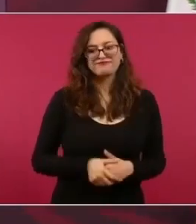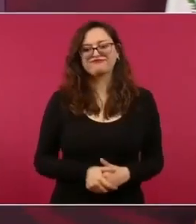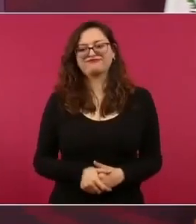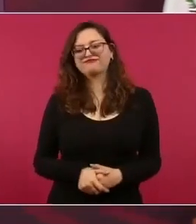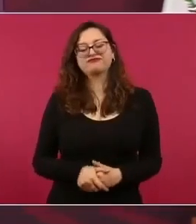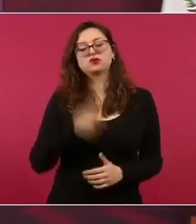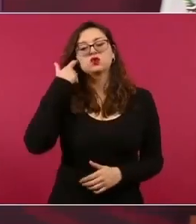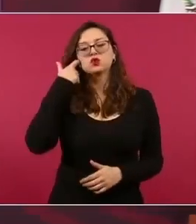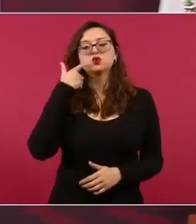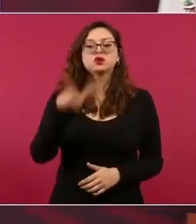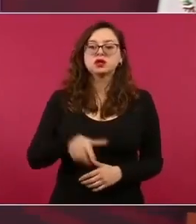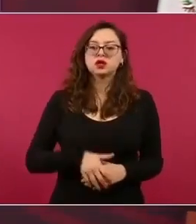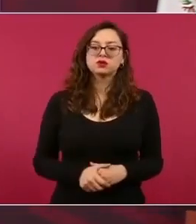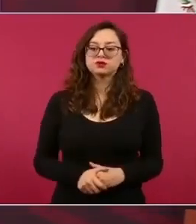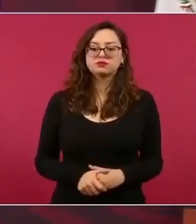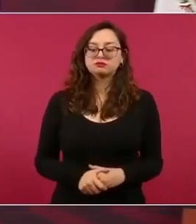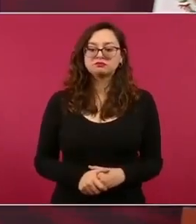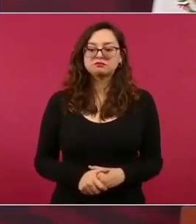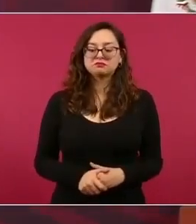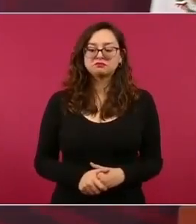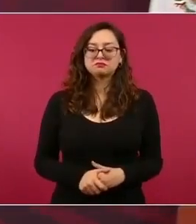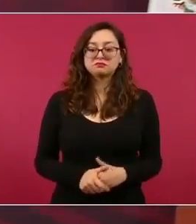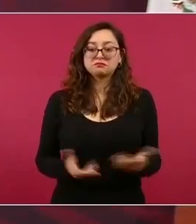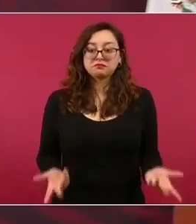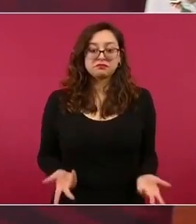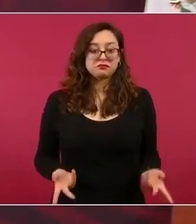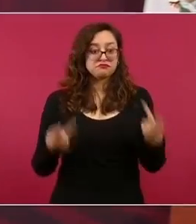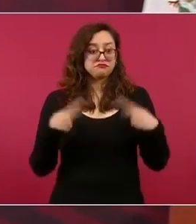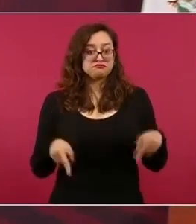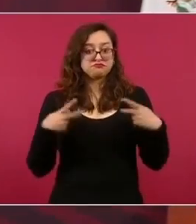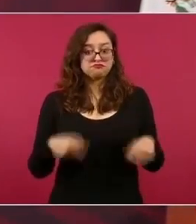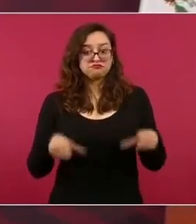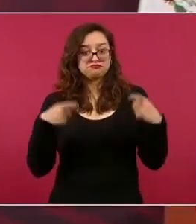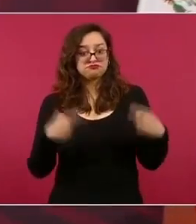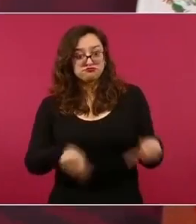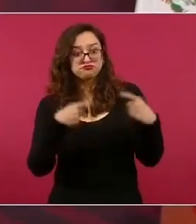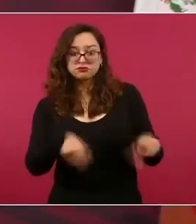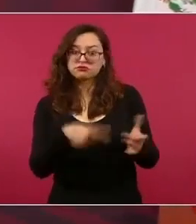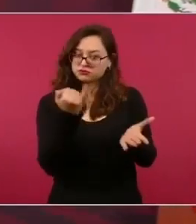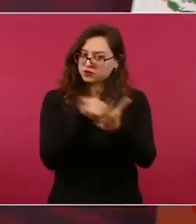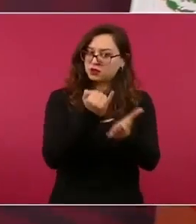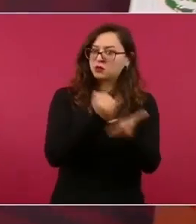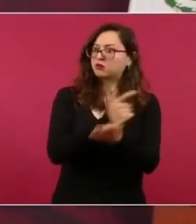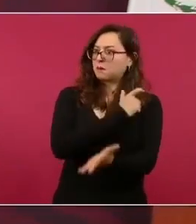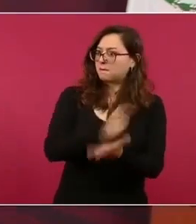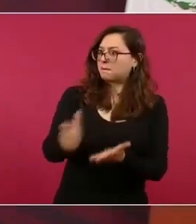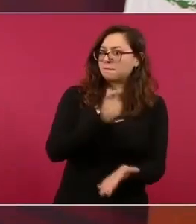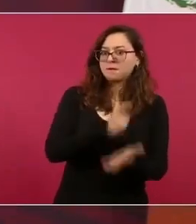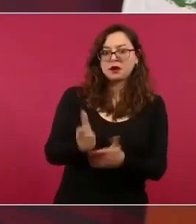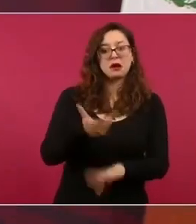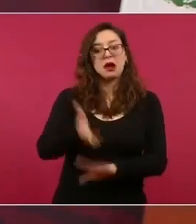paguen impuestos los de mero arriba, que no